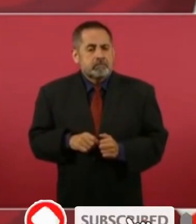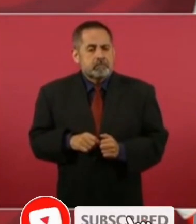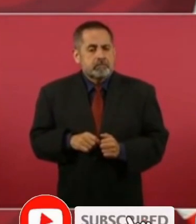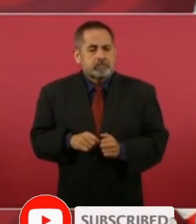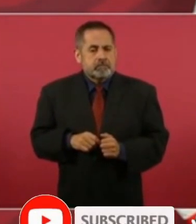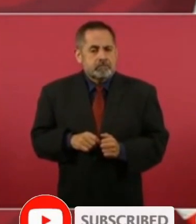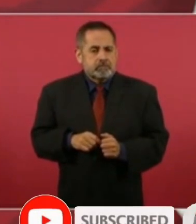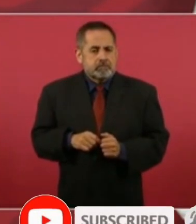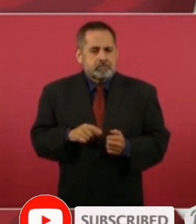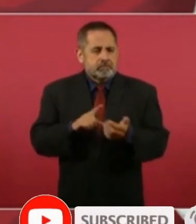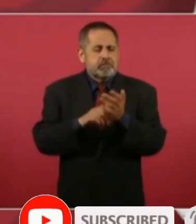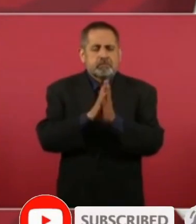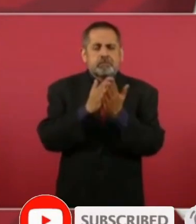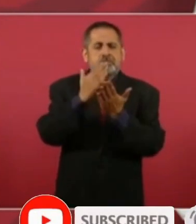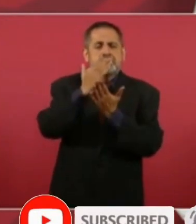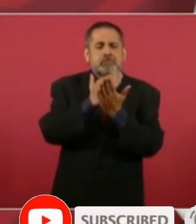las listas de foros